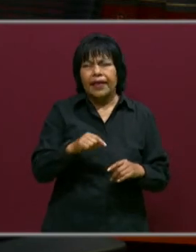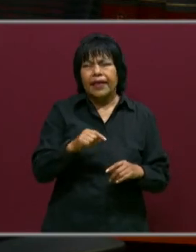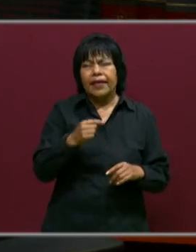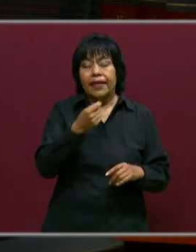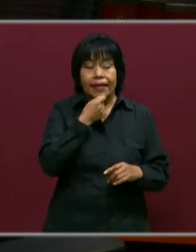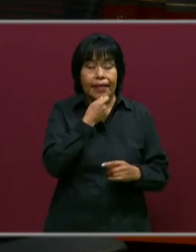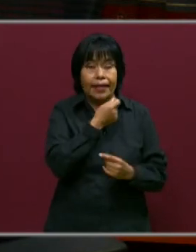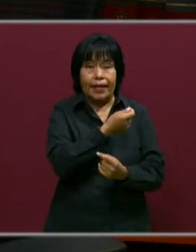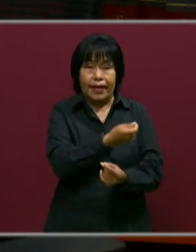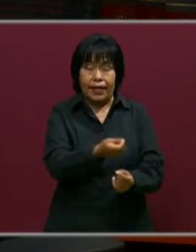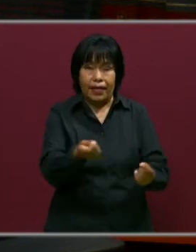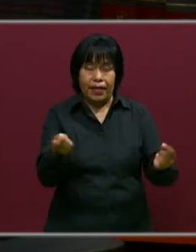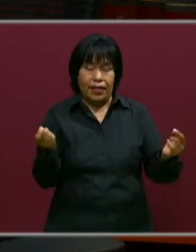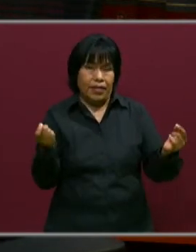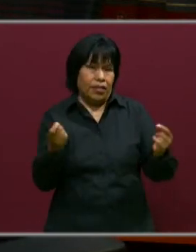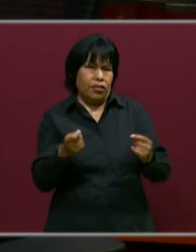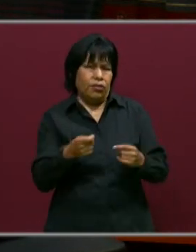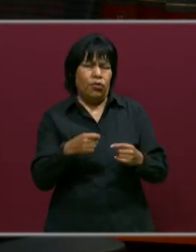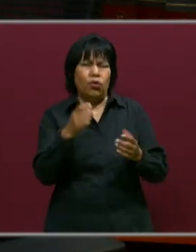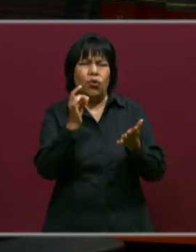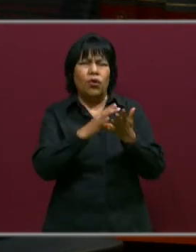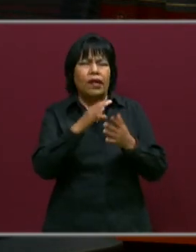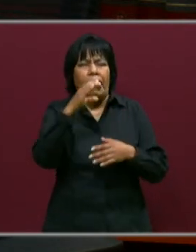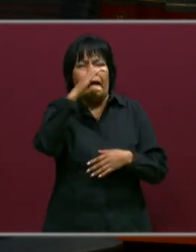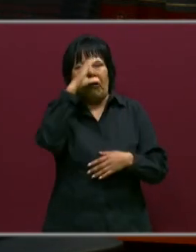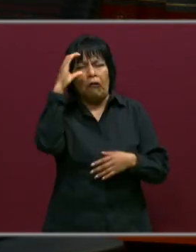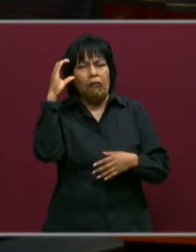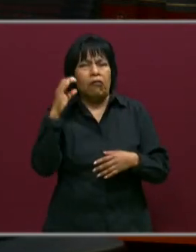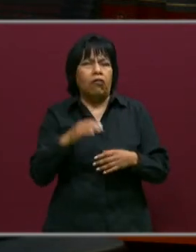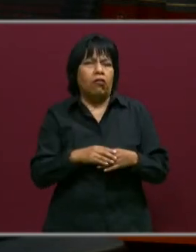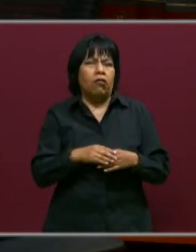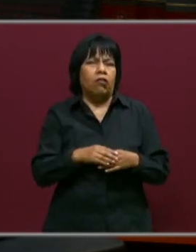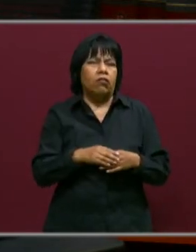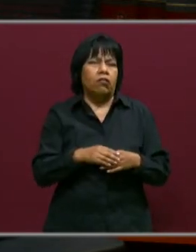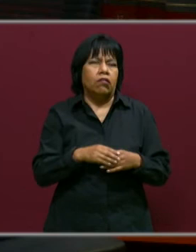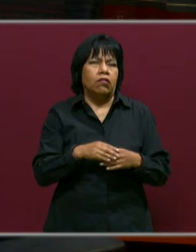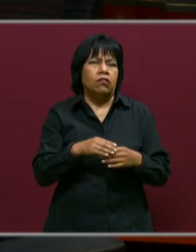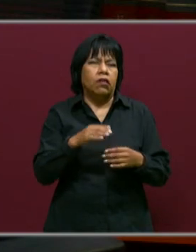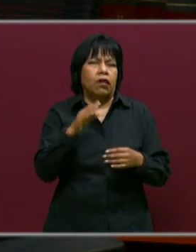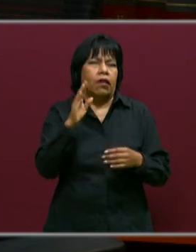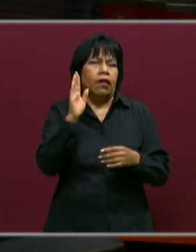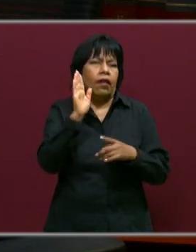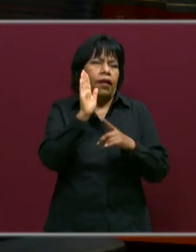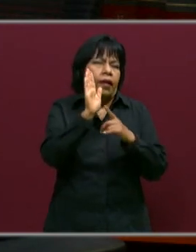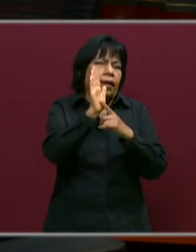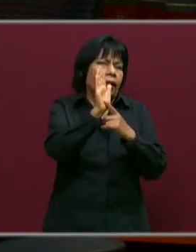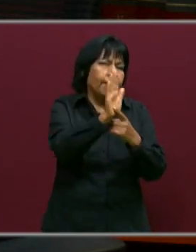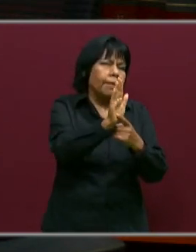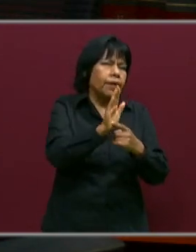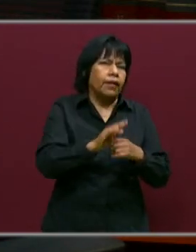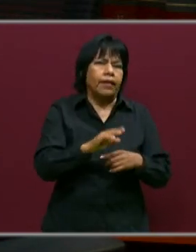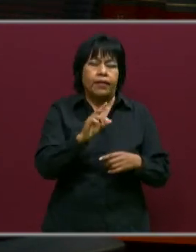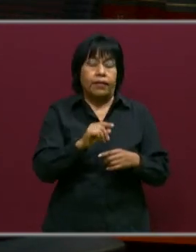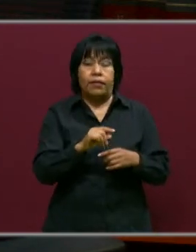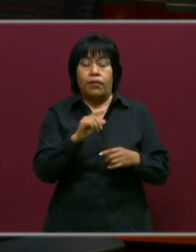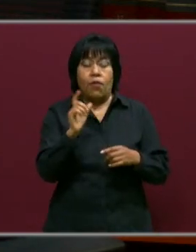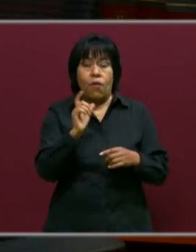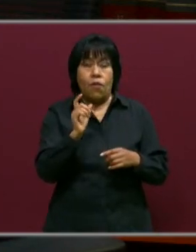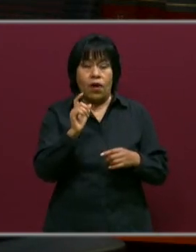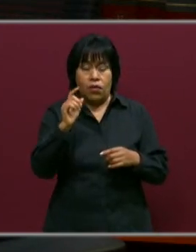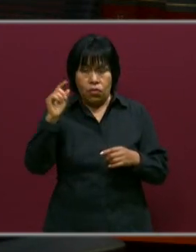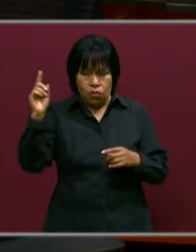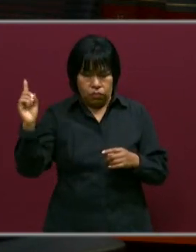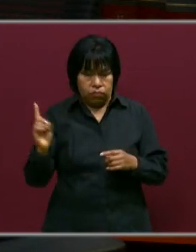trabajitos, que tengamos fotos, no, pero a la hora que nosotros tenemos la plática con el niño, el encuentro con el niño,